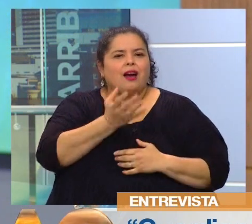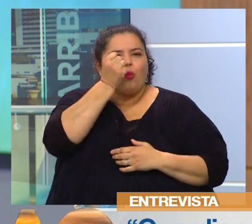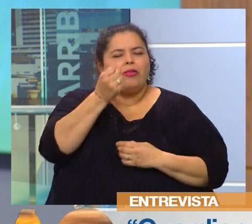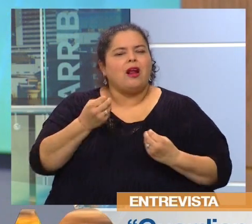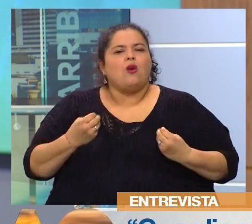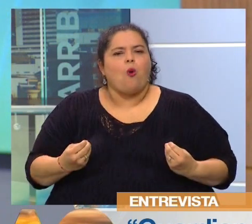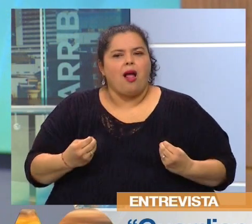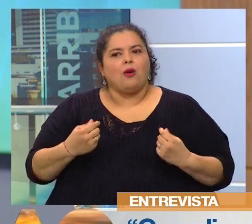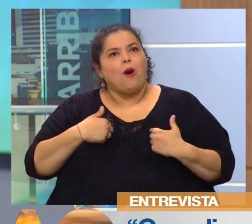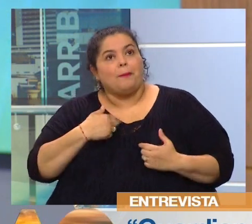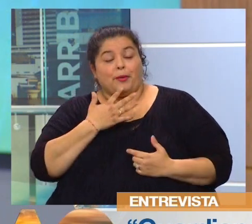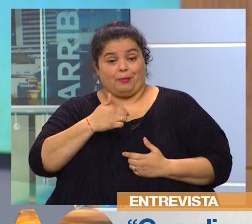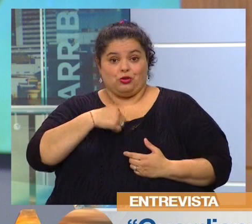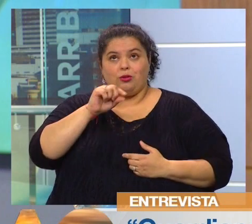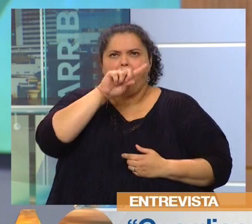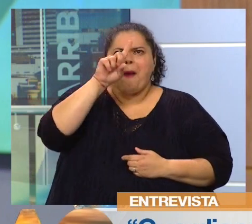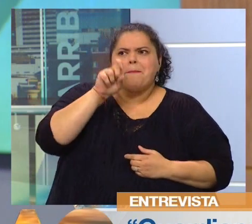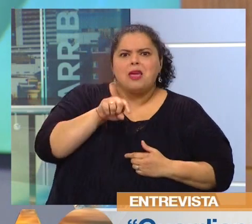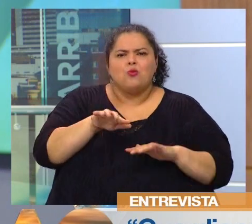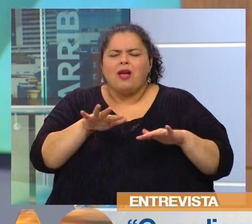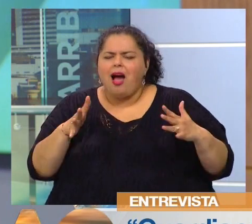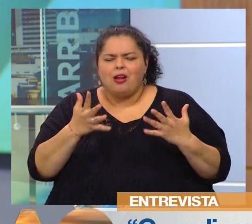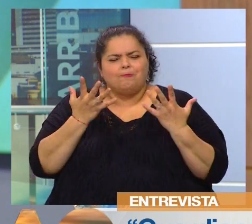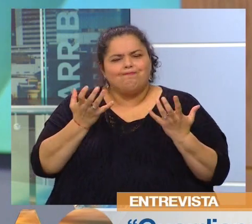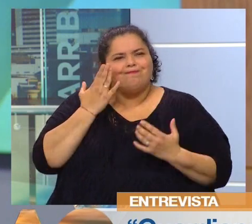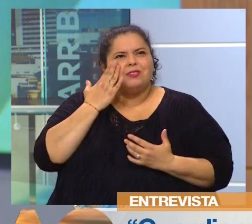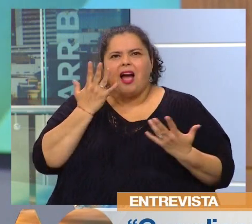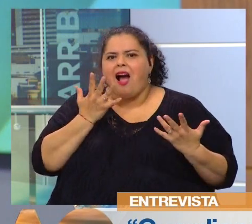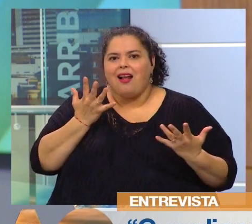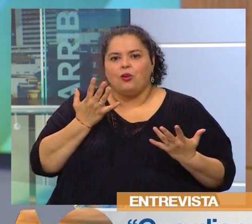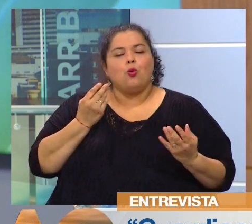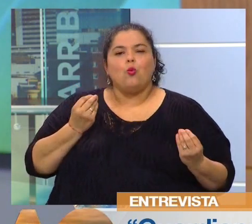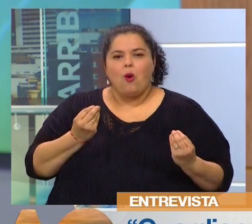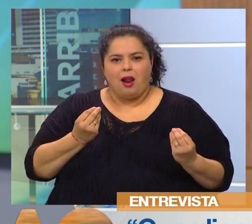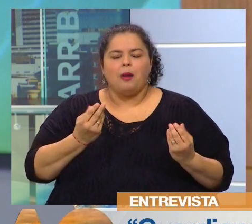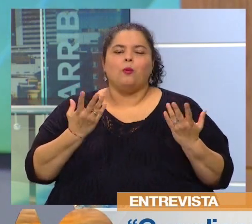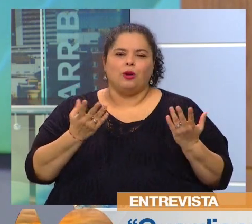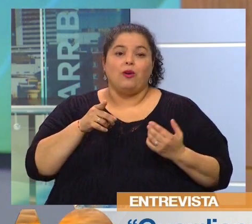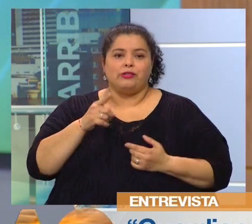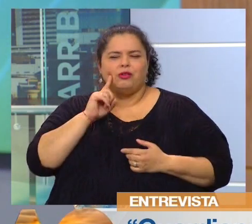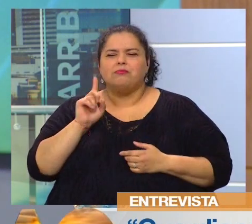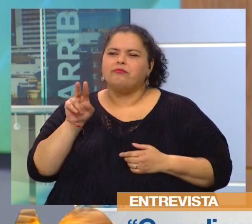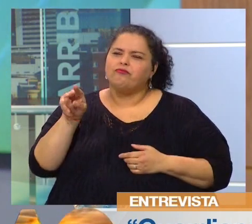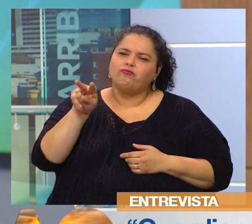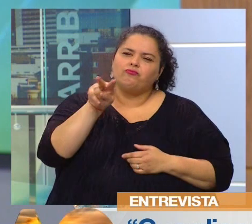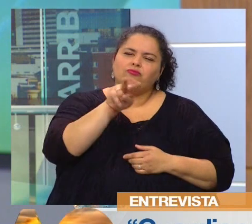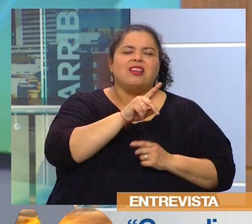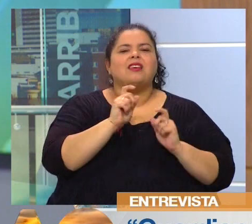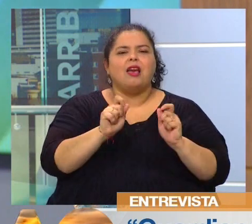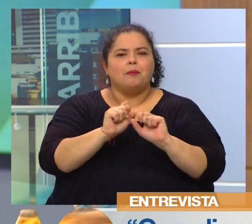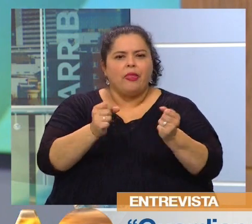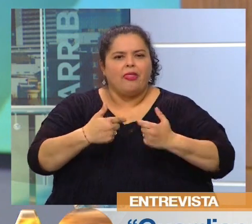Depende cuál es la pregunta que te estás haciendo, ¿no? Y también entender que lo urbano